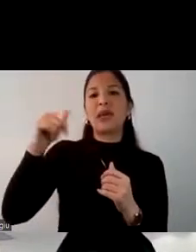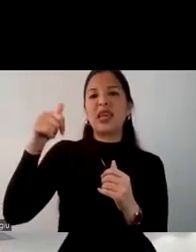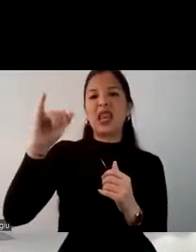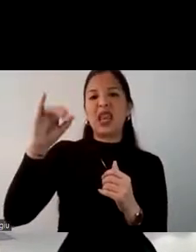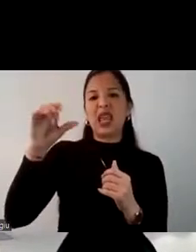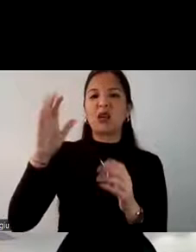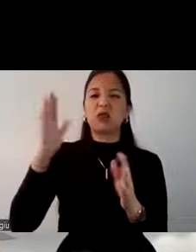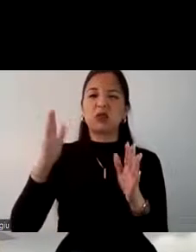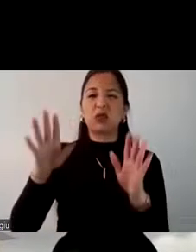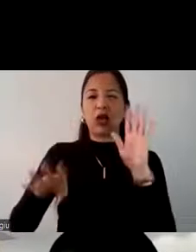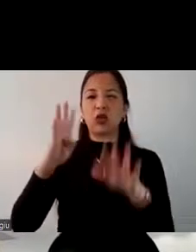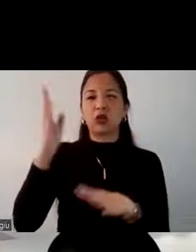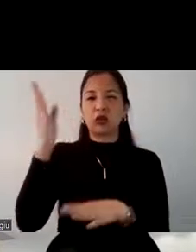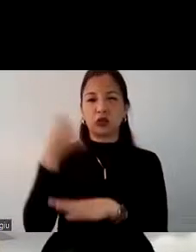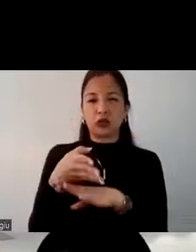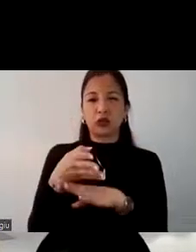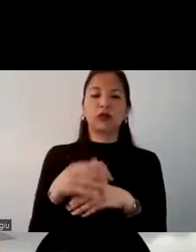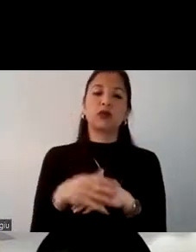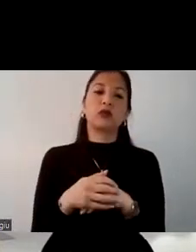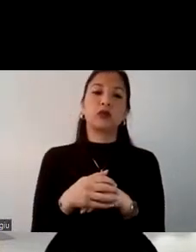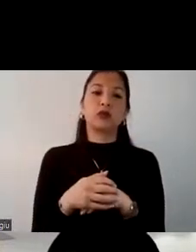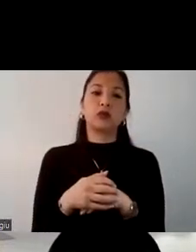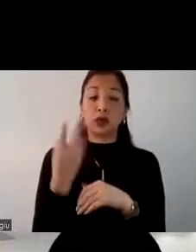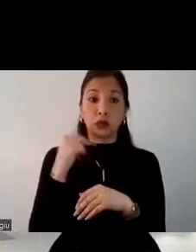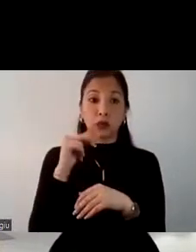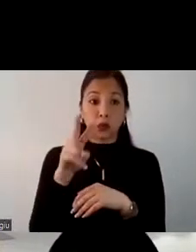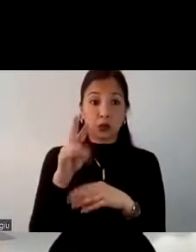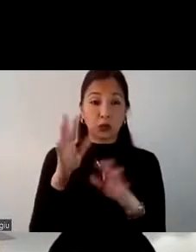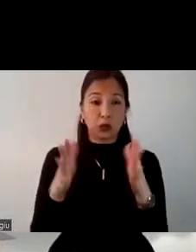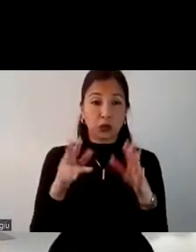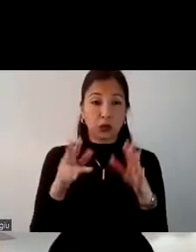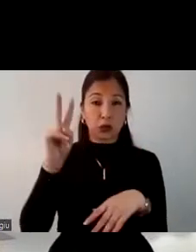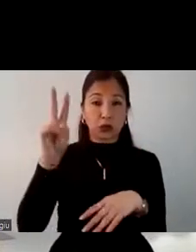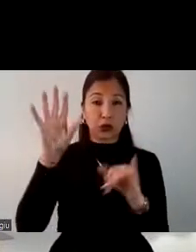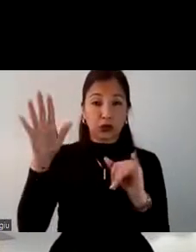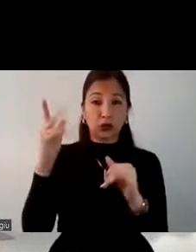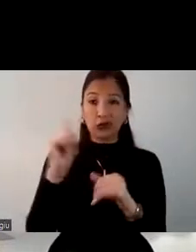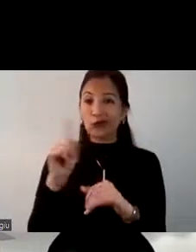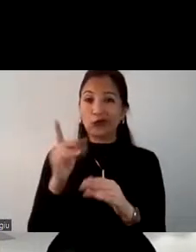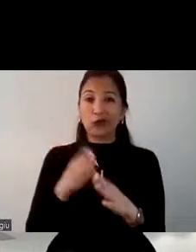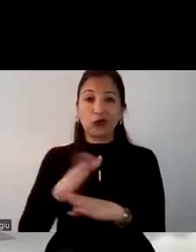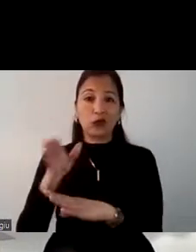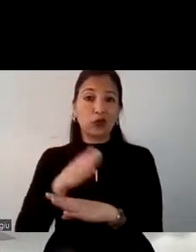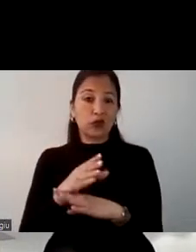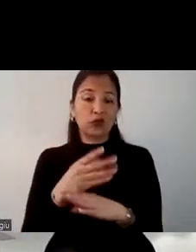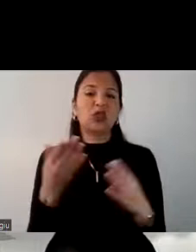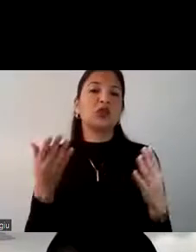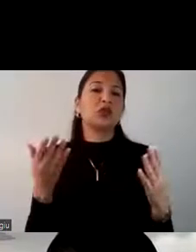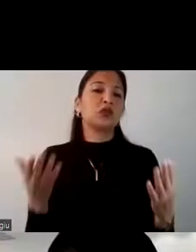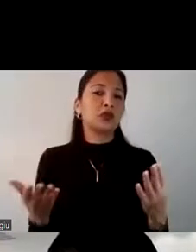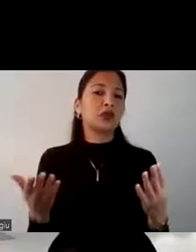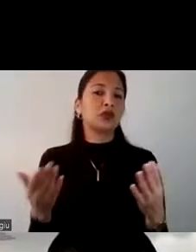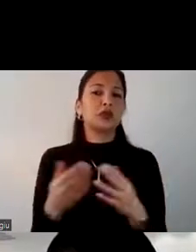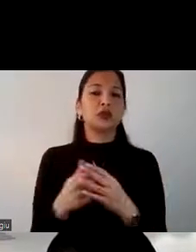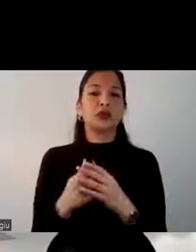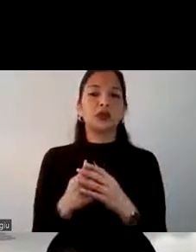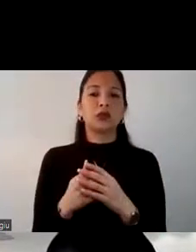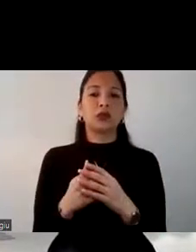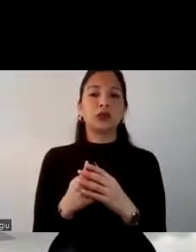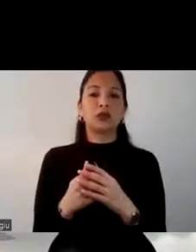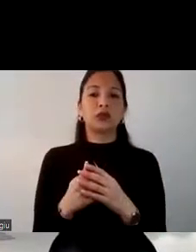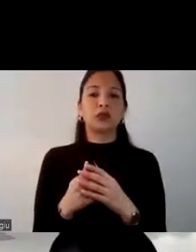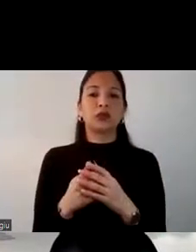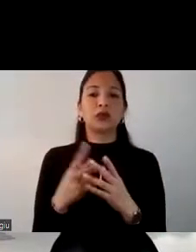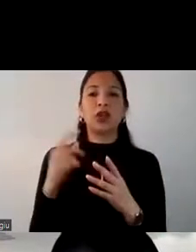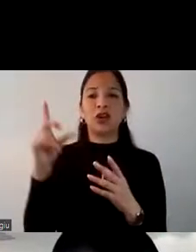14%. También notamos que un 26% no realizó viajes con vacaciones. Y esto generalmente pertenece a los de